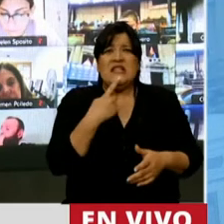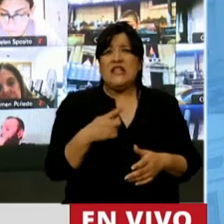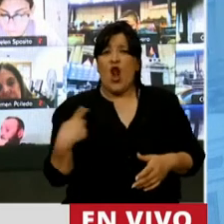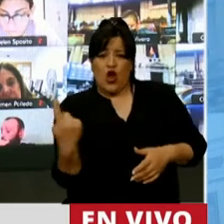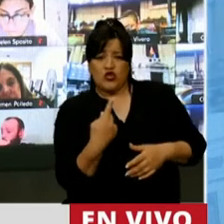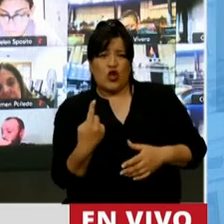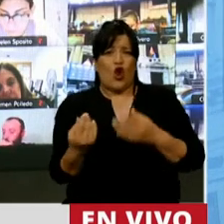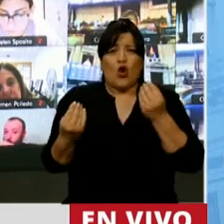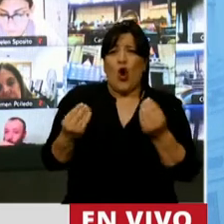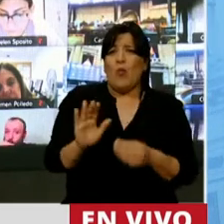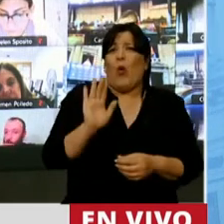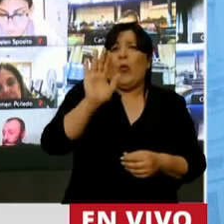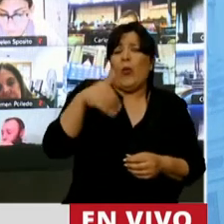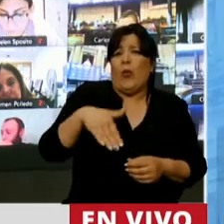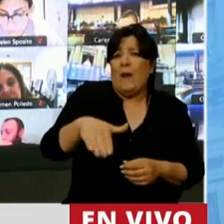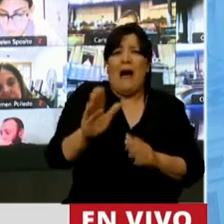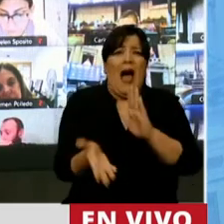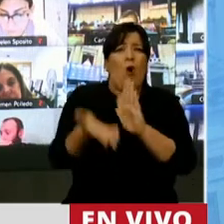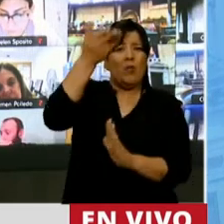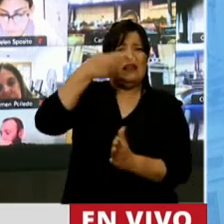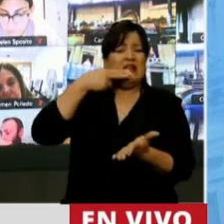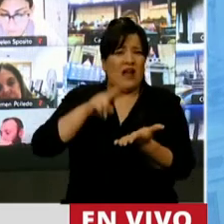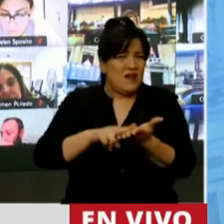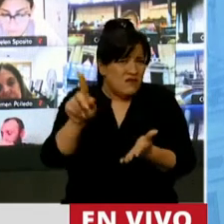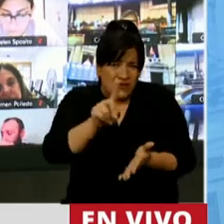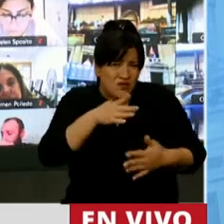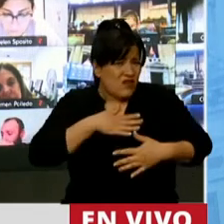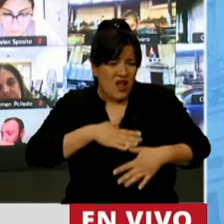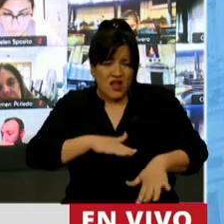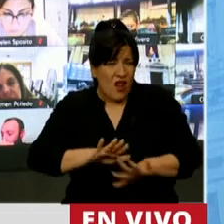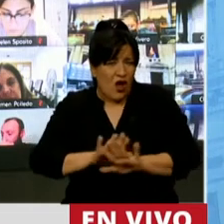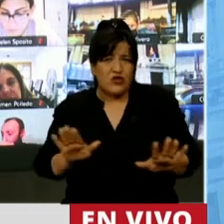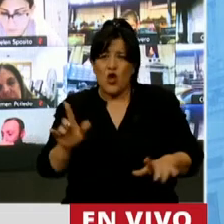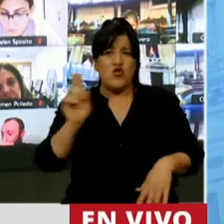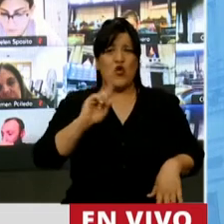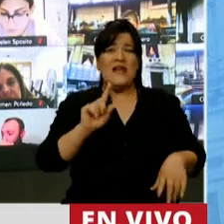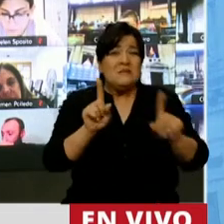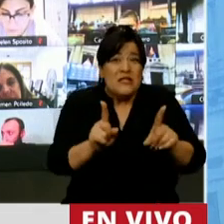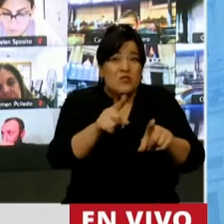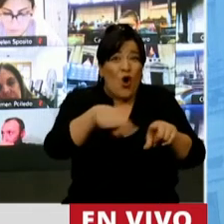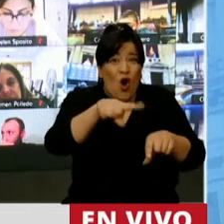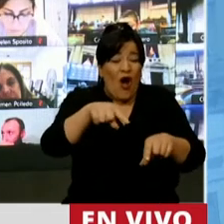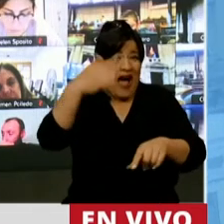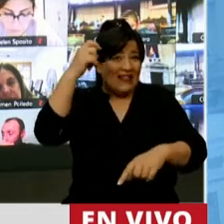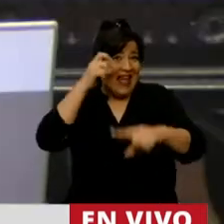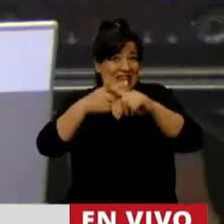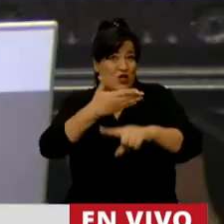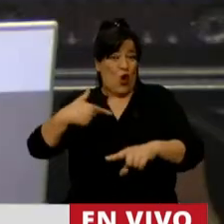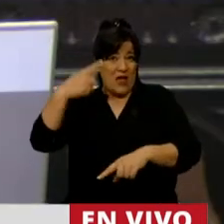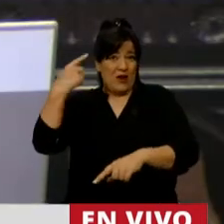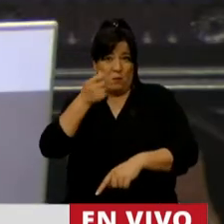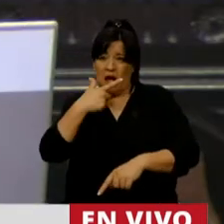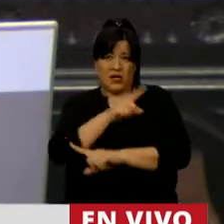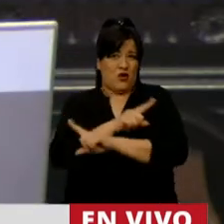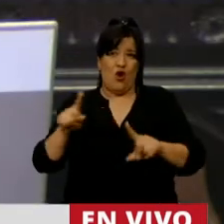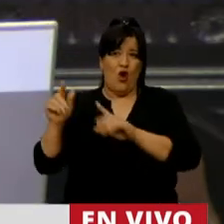nosotros vamos a aumentar las tarifas. Quédense bien tranquilos. No va a ser como lo hicieron ustedes. De ninguna manera.